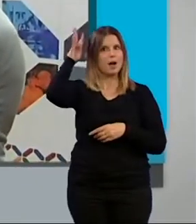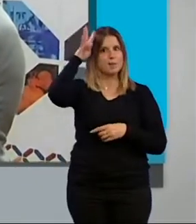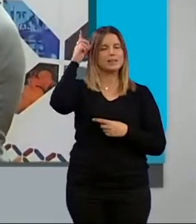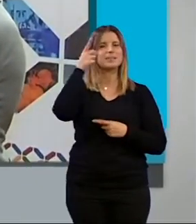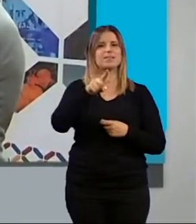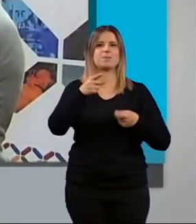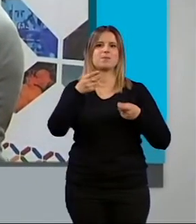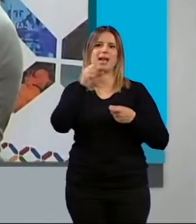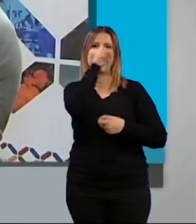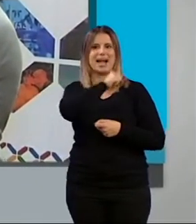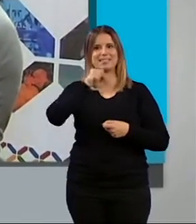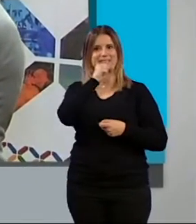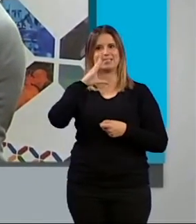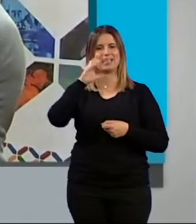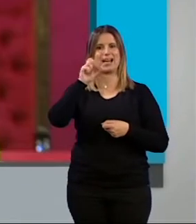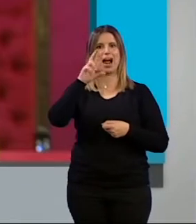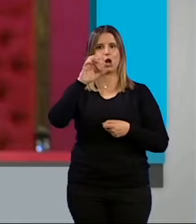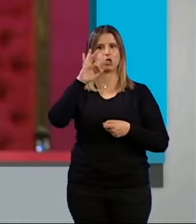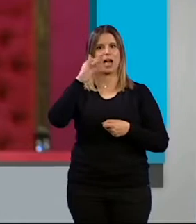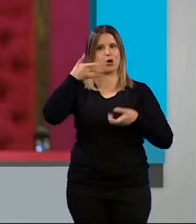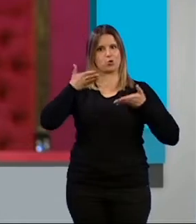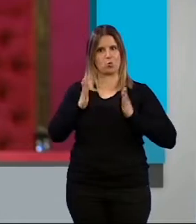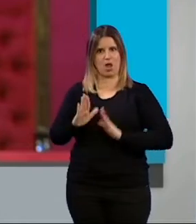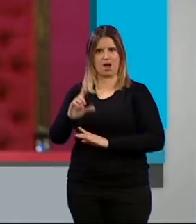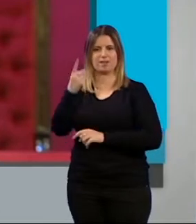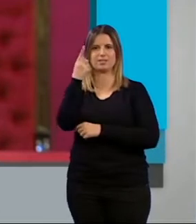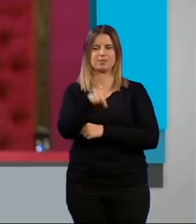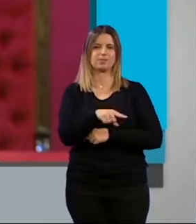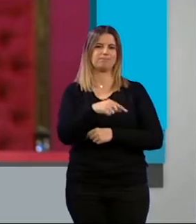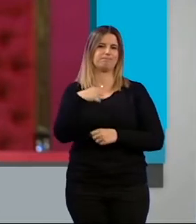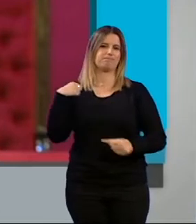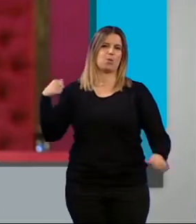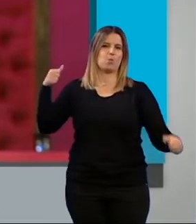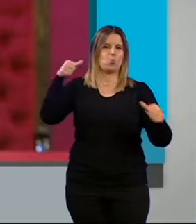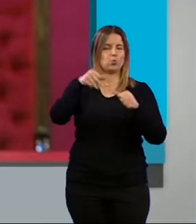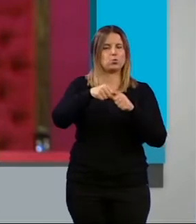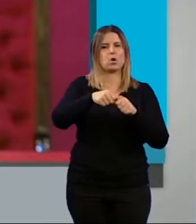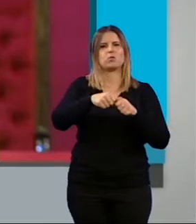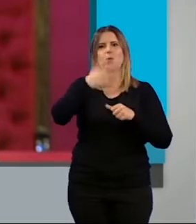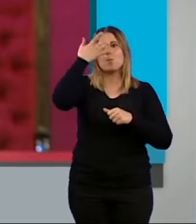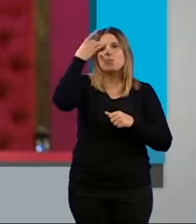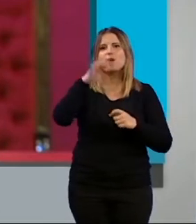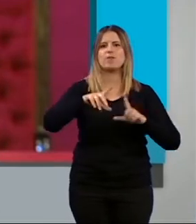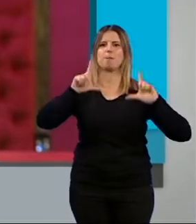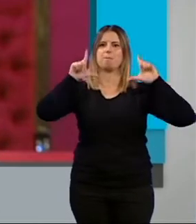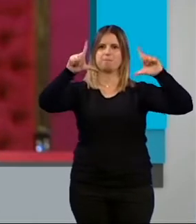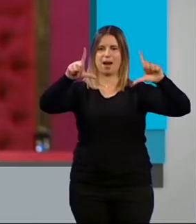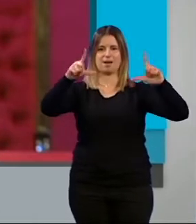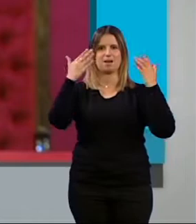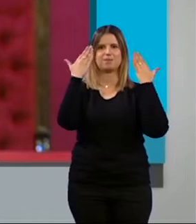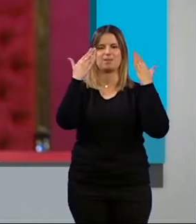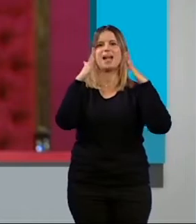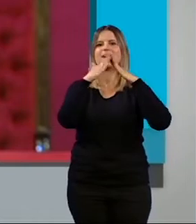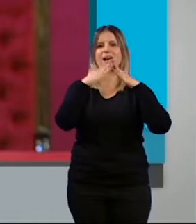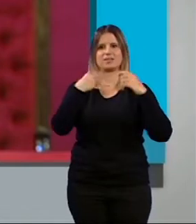y la hija del cantautor Amaranta Cano. Tras años de ese desencuentro se va a colocar por fin una placa conmemorativa en la casa donde